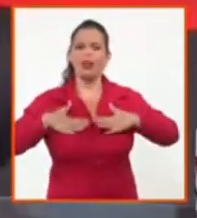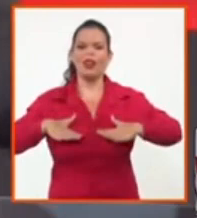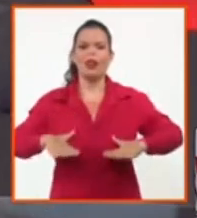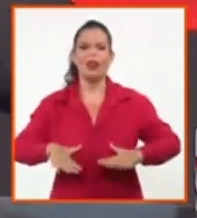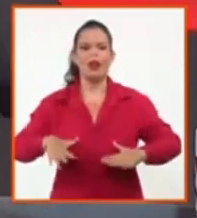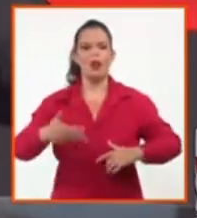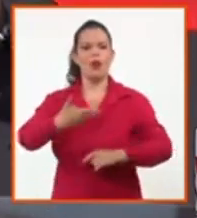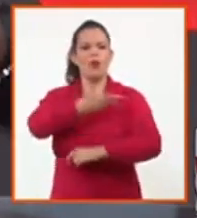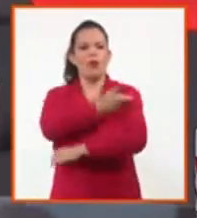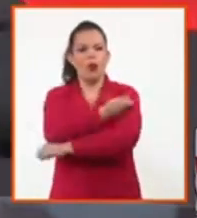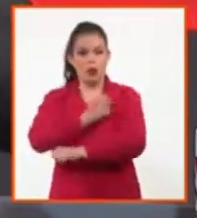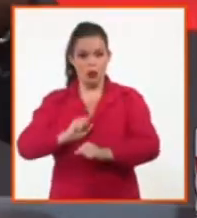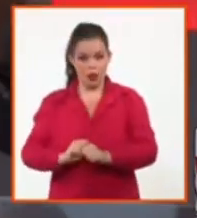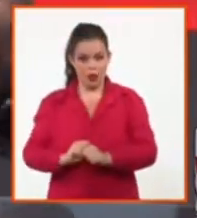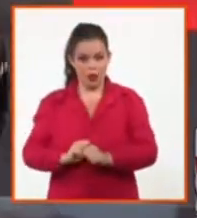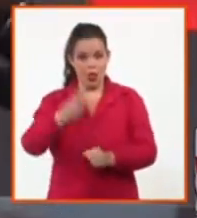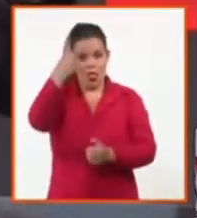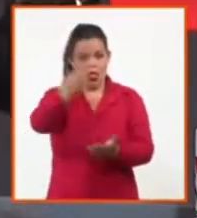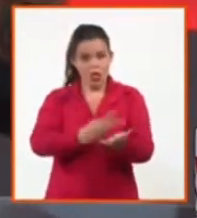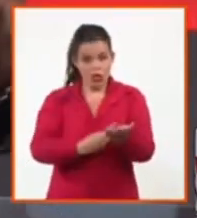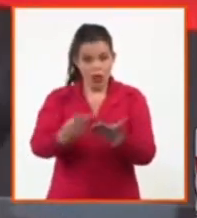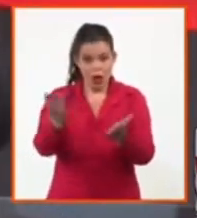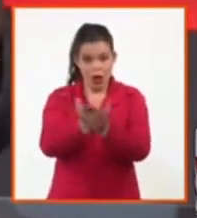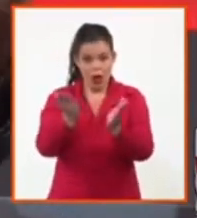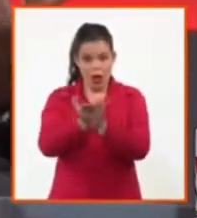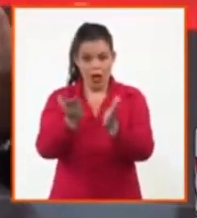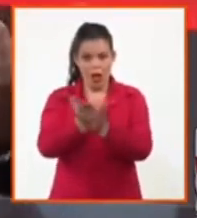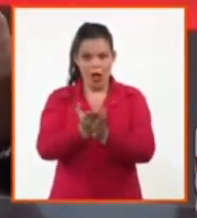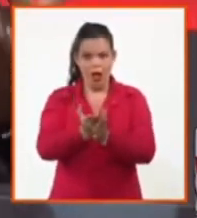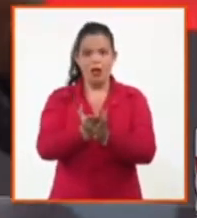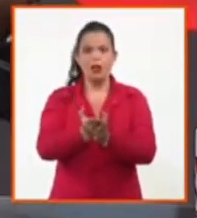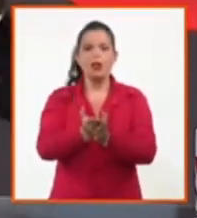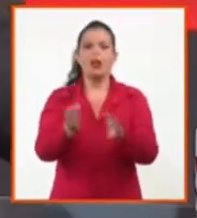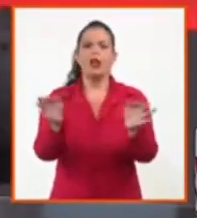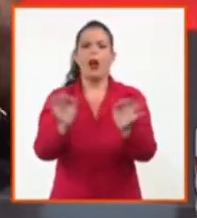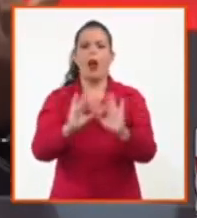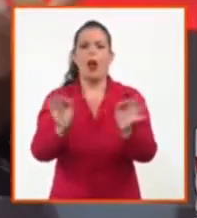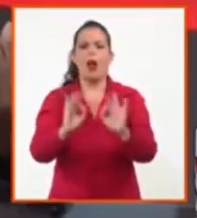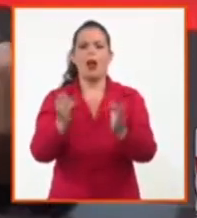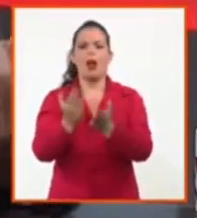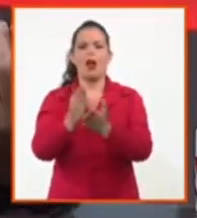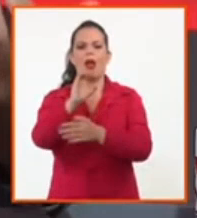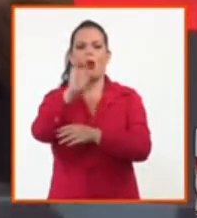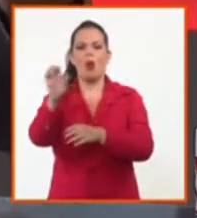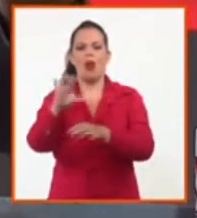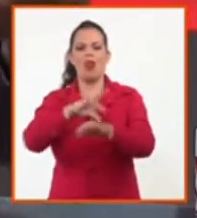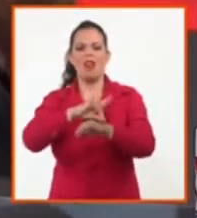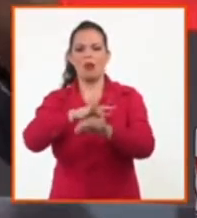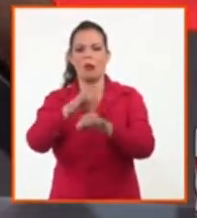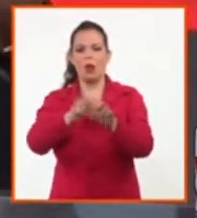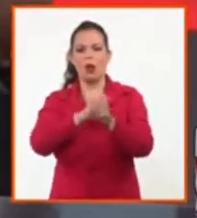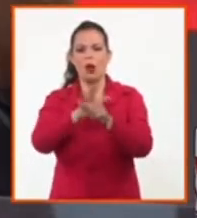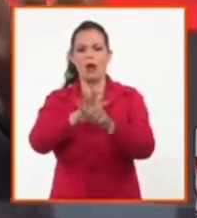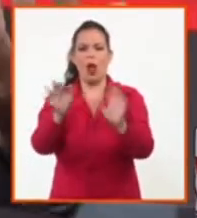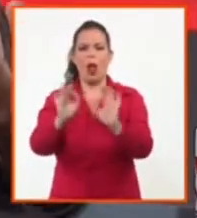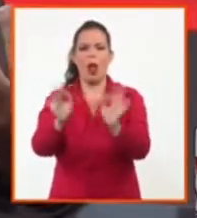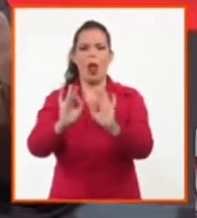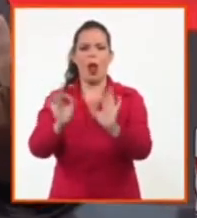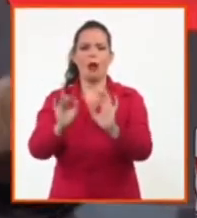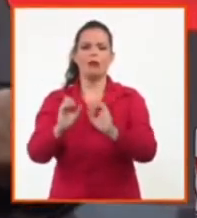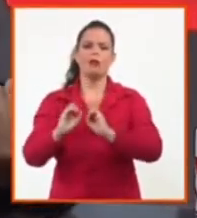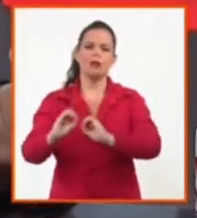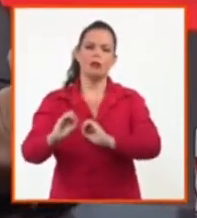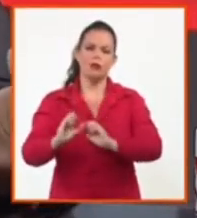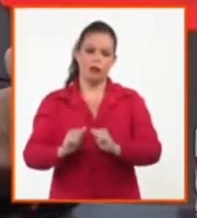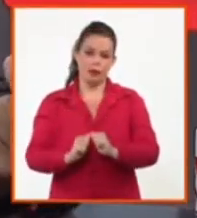15 días y no ha ocurrido ningún evento importante en las escuelas, eso es justamente lo que aspirábamos. Y